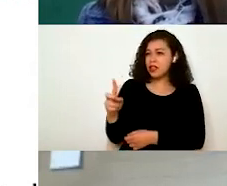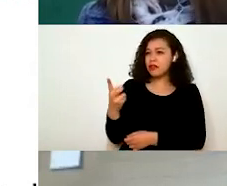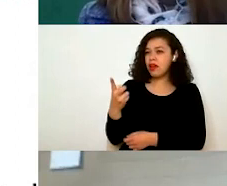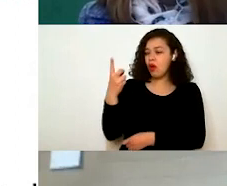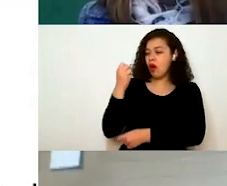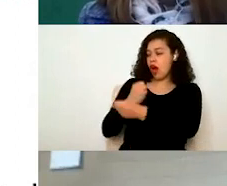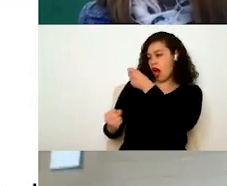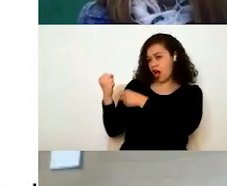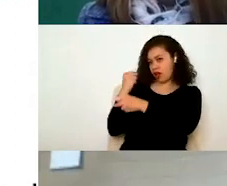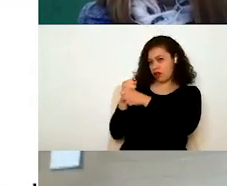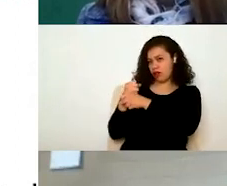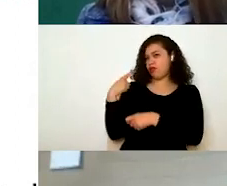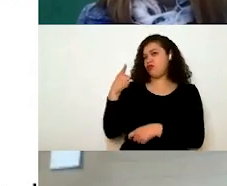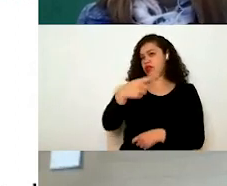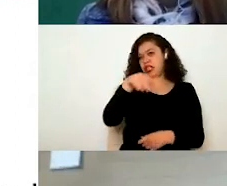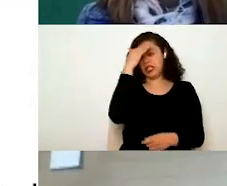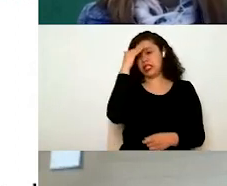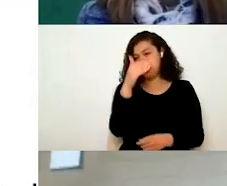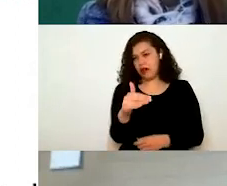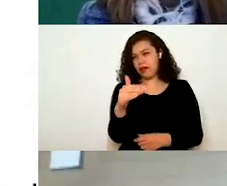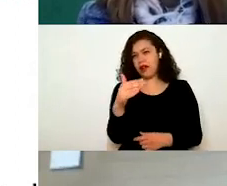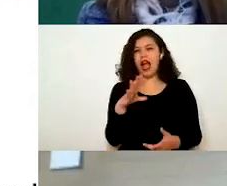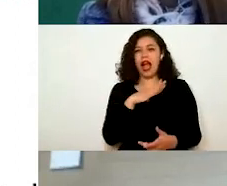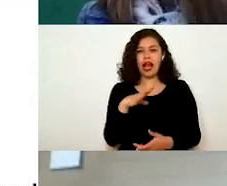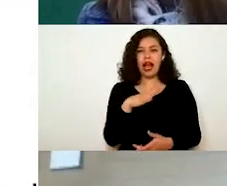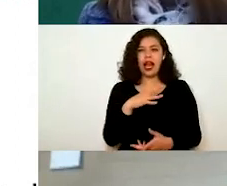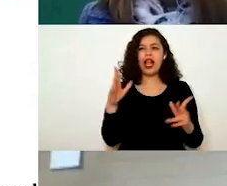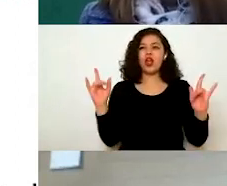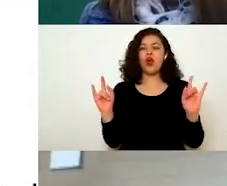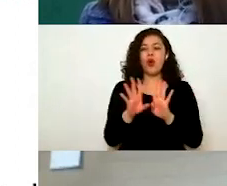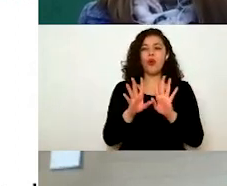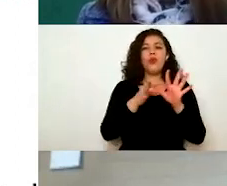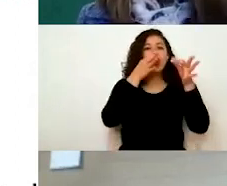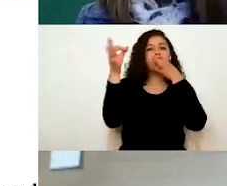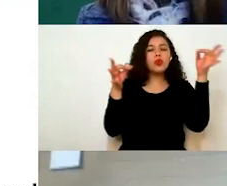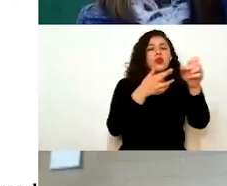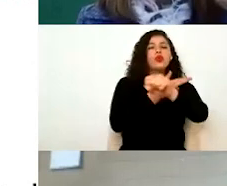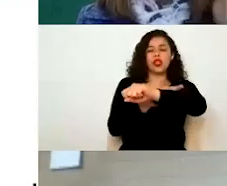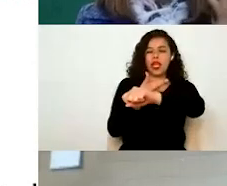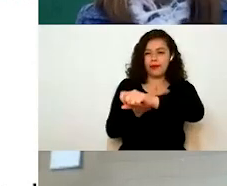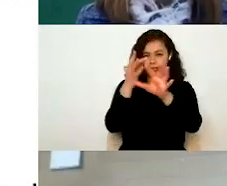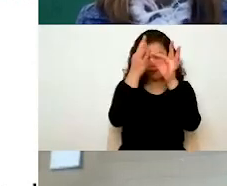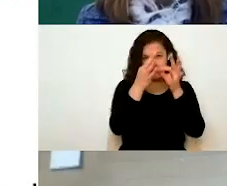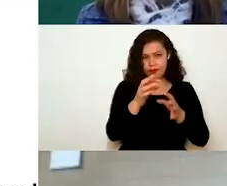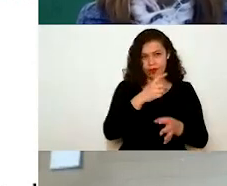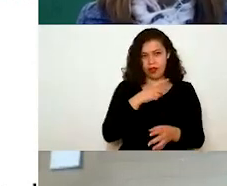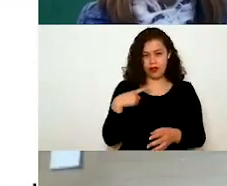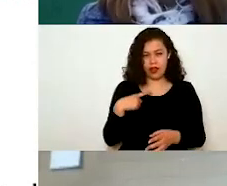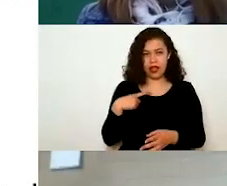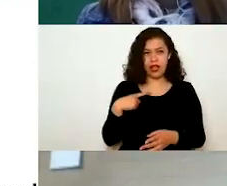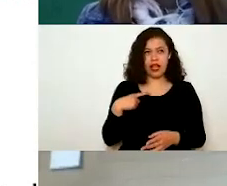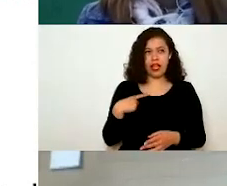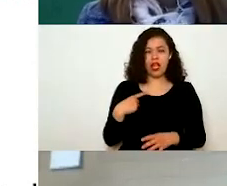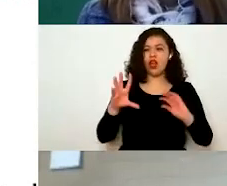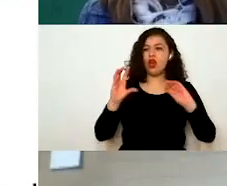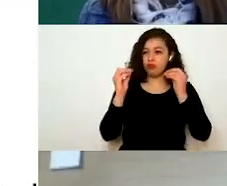pasado, ustedes saben que se conjuntaron como varias campañas, varios trámites que tenían que cumplir. Sí hubo como mucha